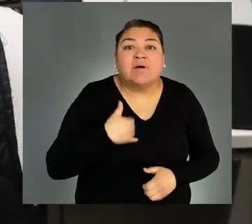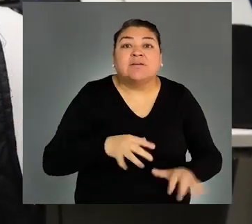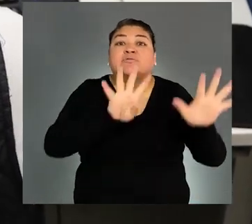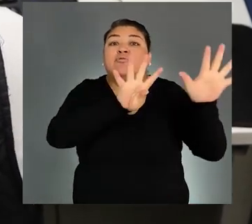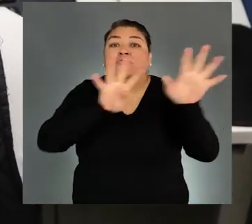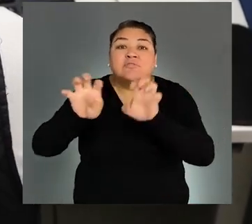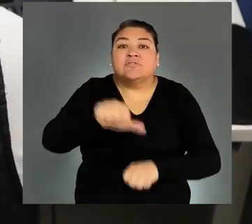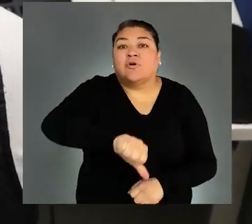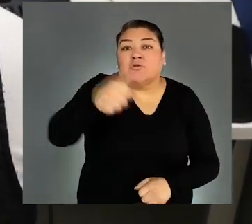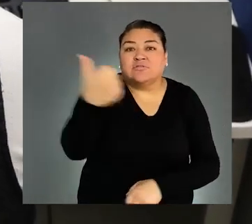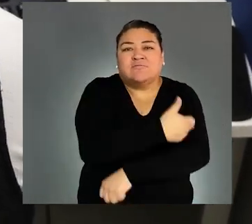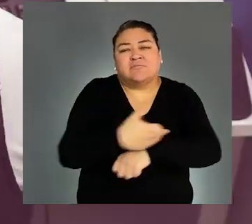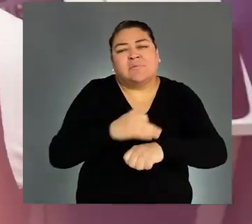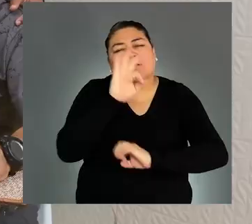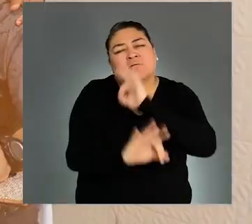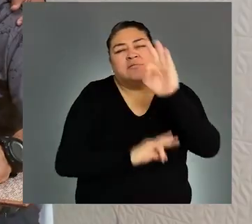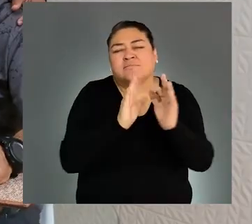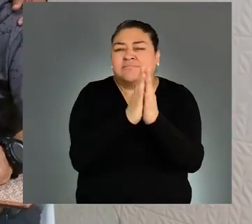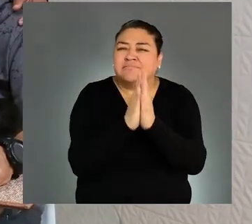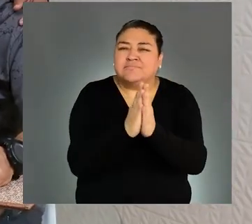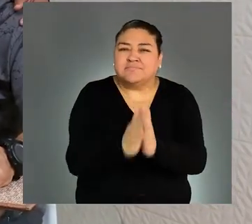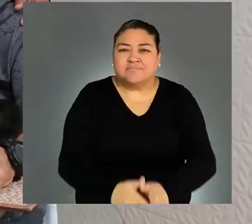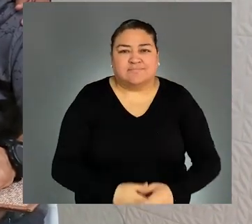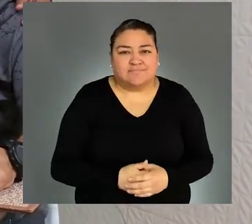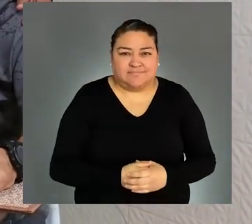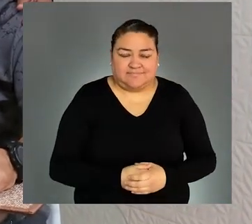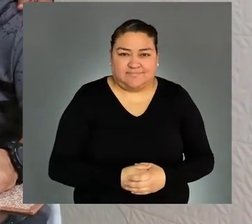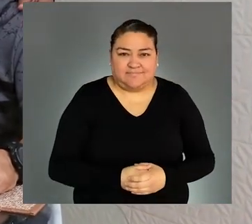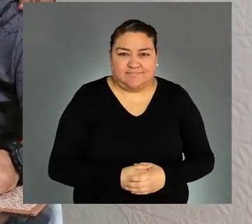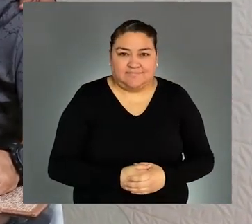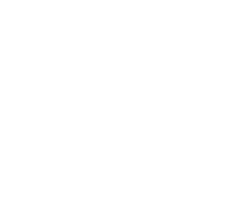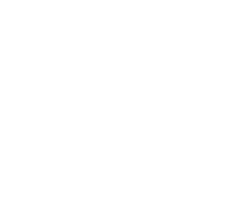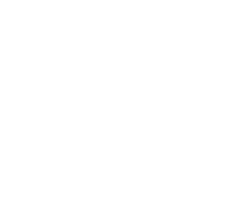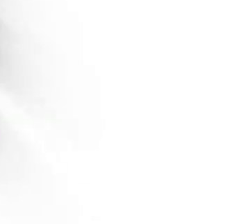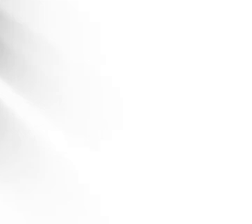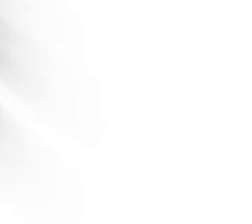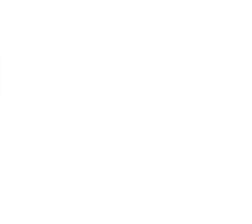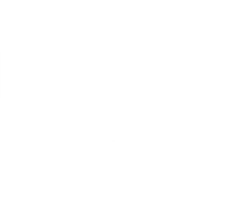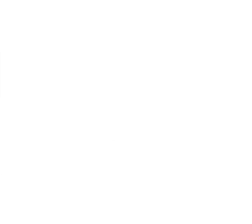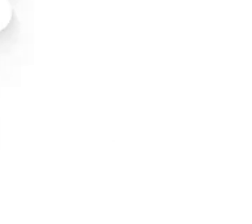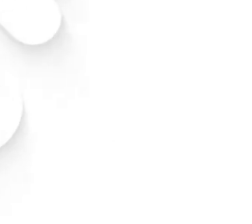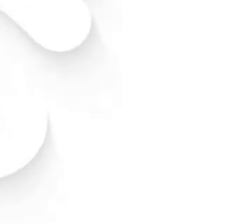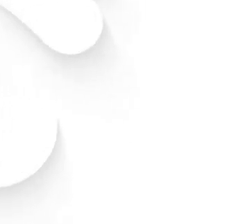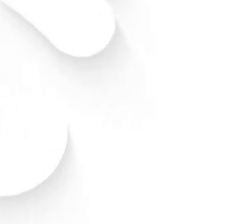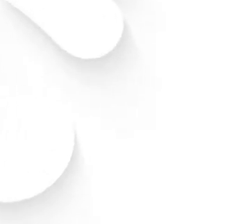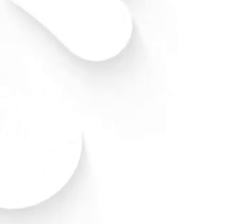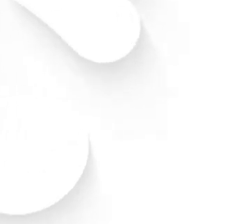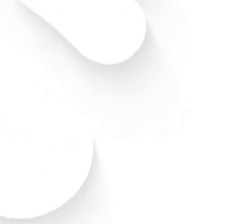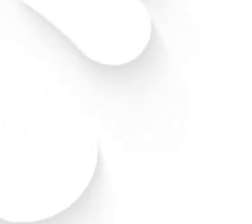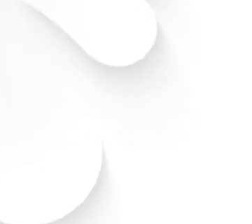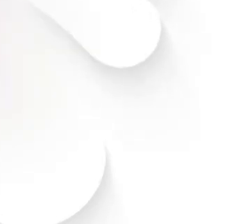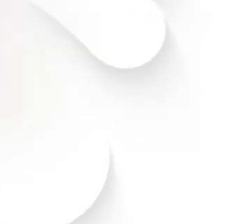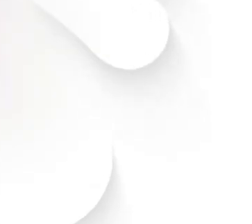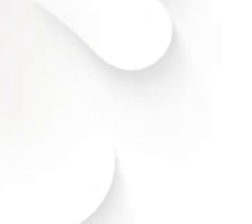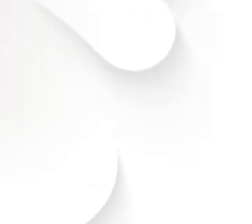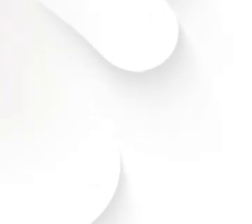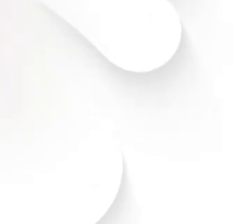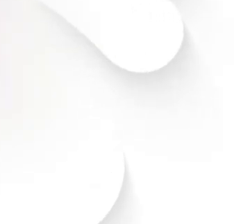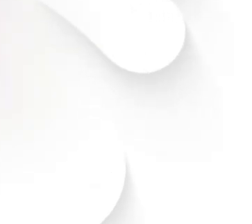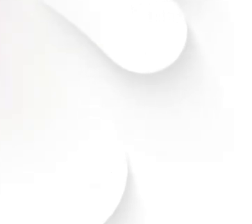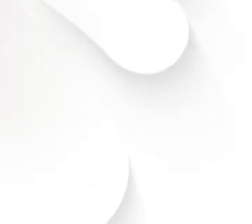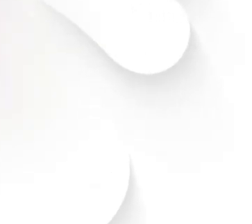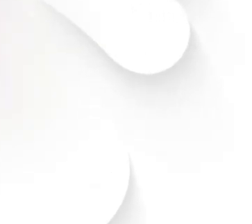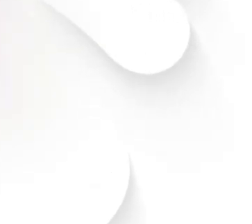emergencia, llama al 911. Cuida de ti y tu familia. Tienes ganas de Puebla.